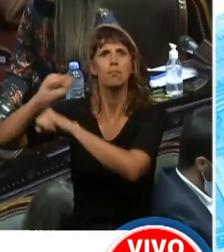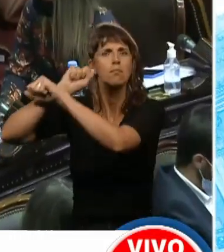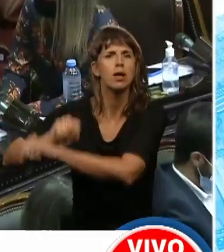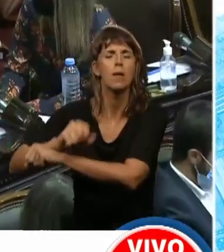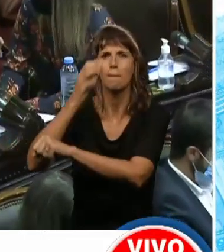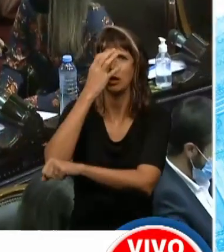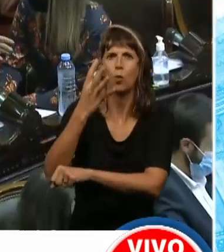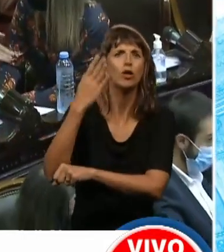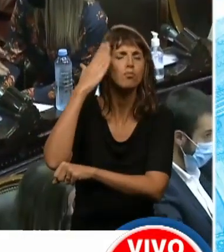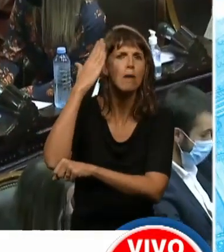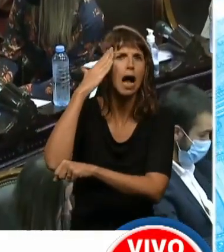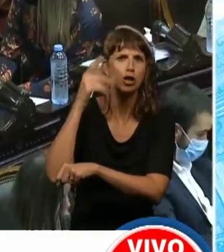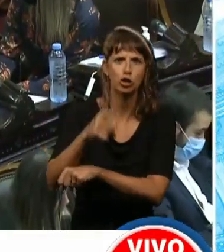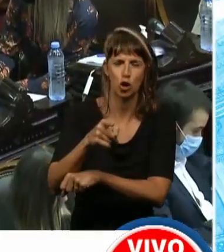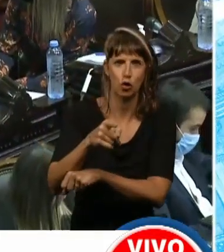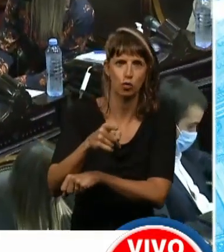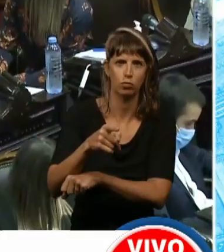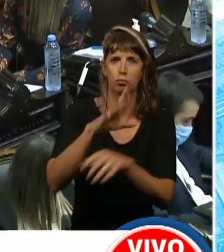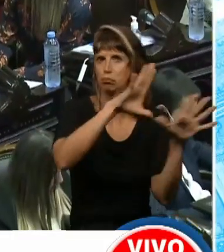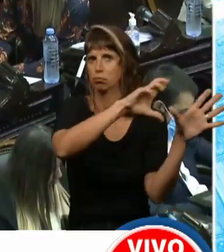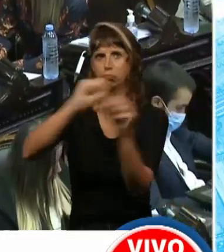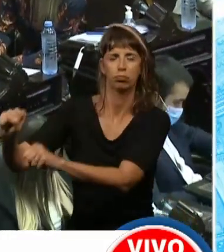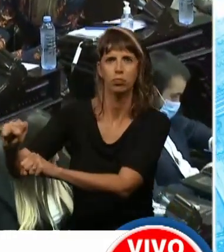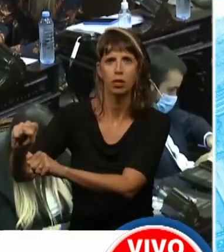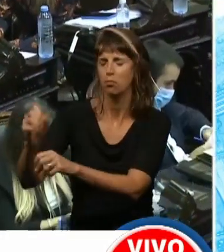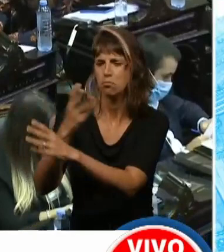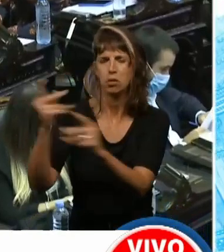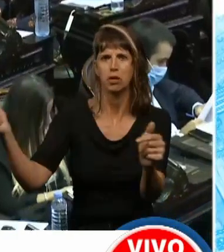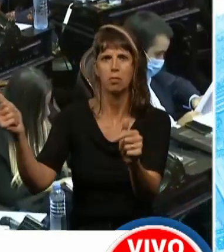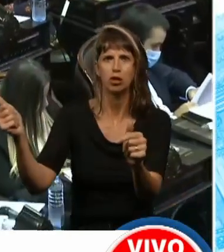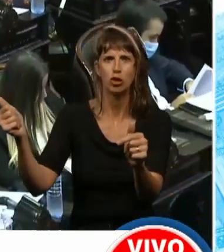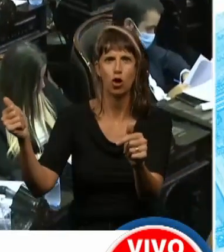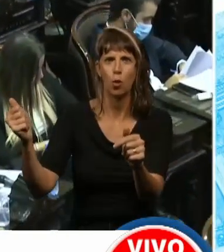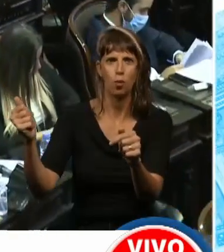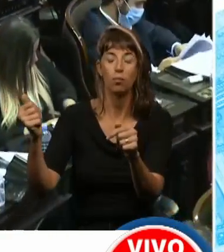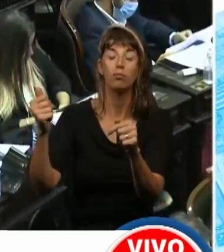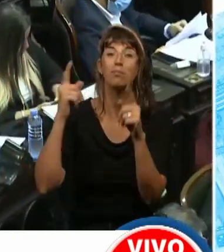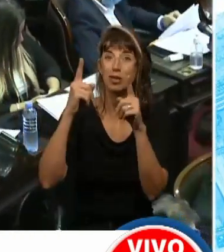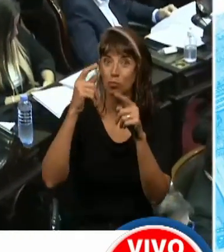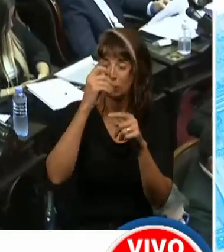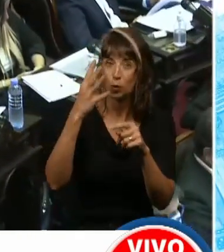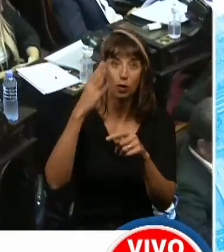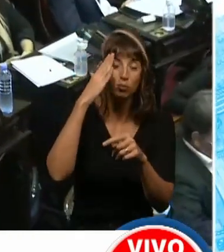desaparece en las primeras horas del 24 de marzo